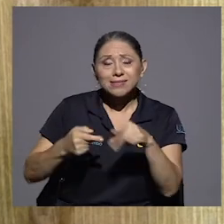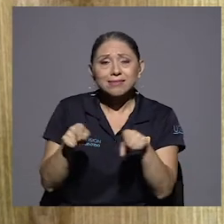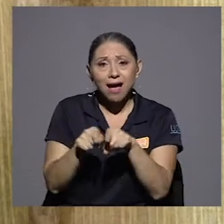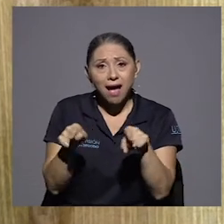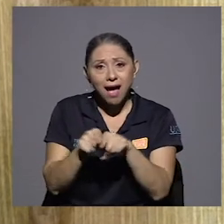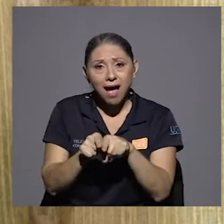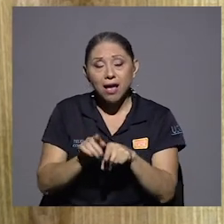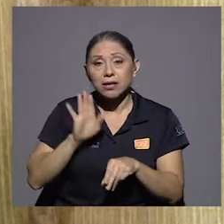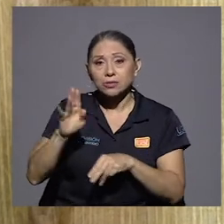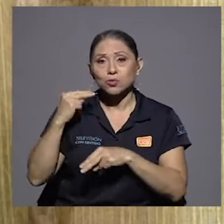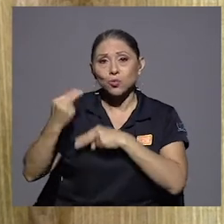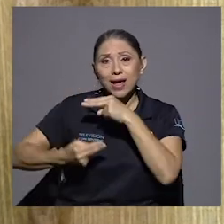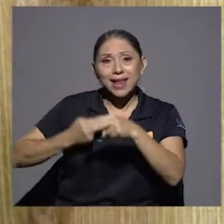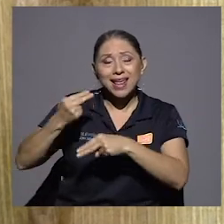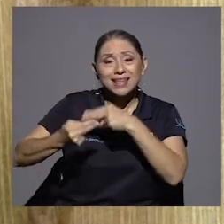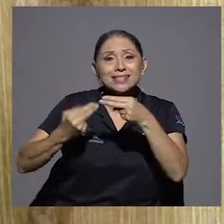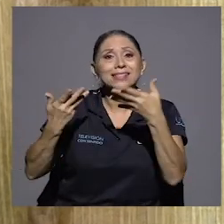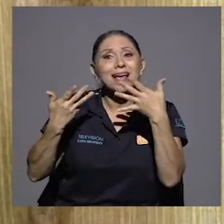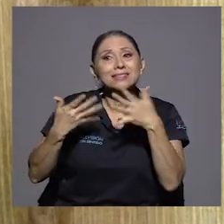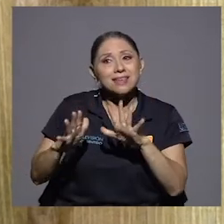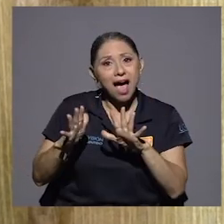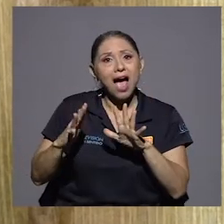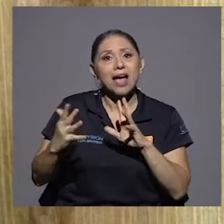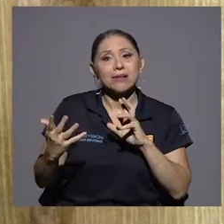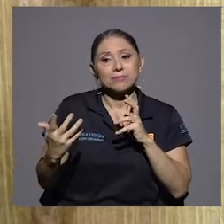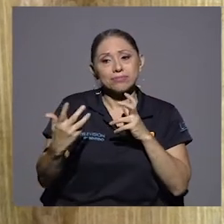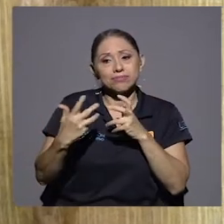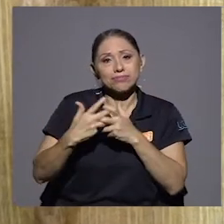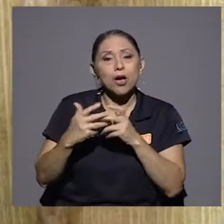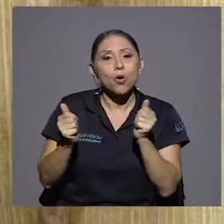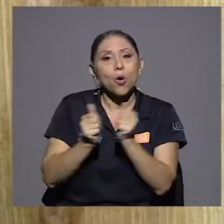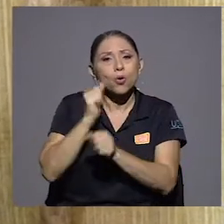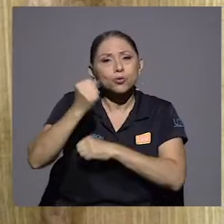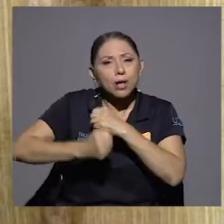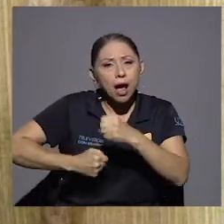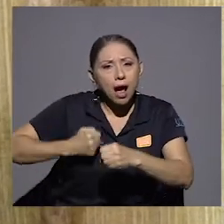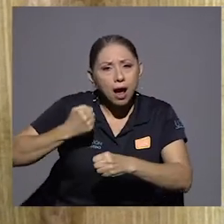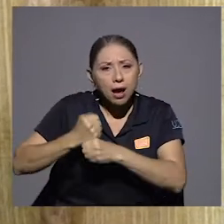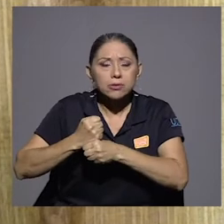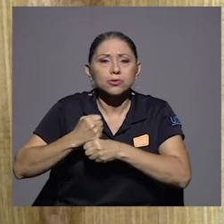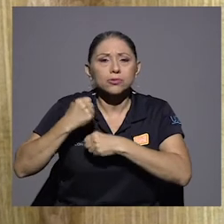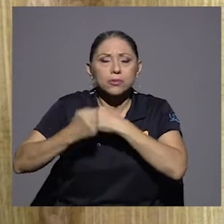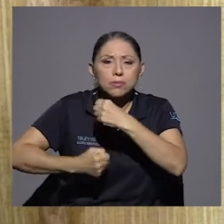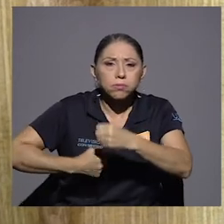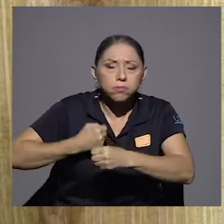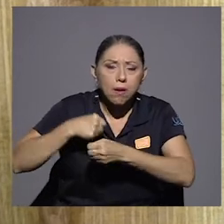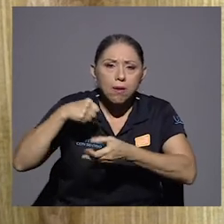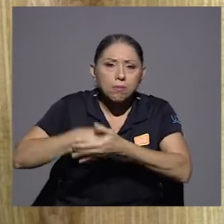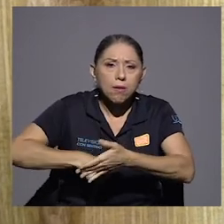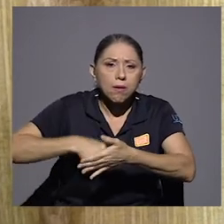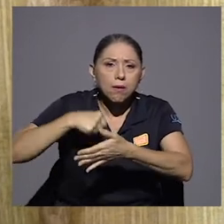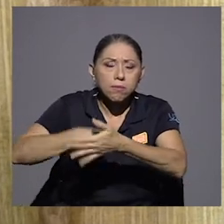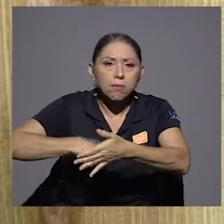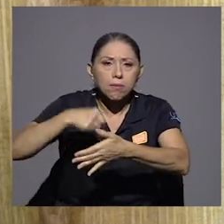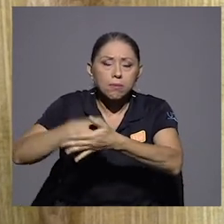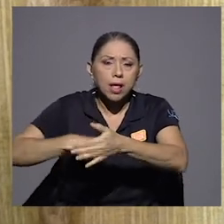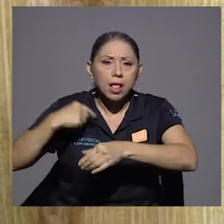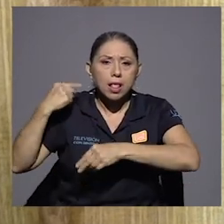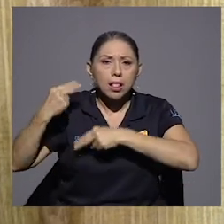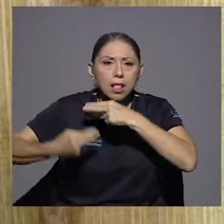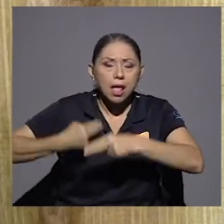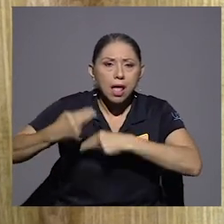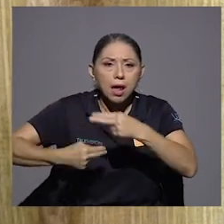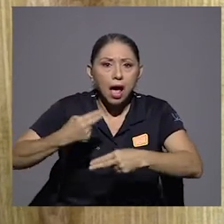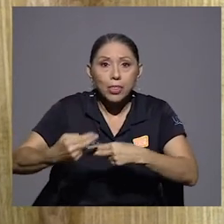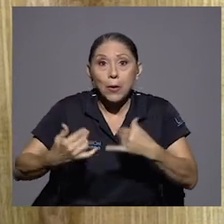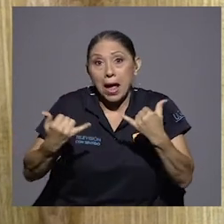herencia ya le era consecuente con los años, de todo ese legado que se convirtió. Ahora, si lo vemos de esa